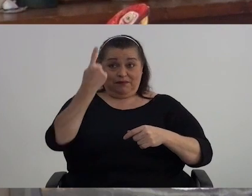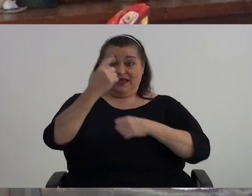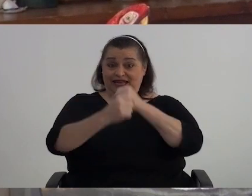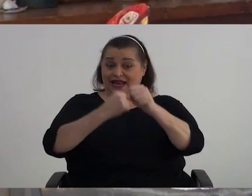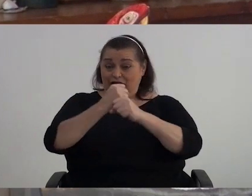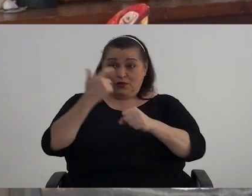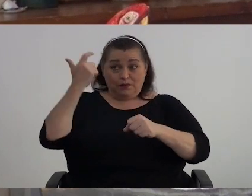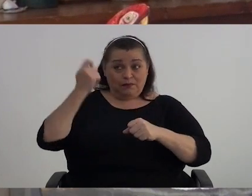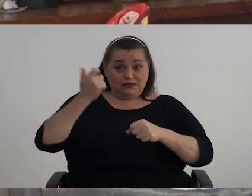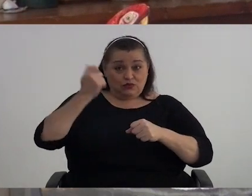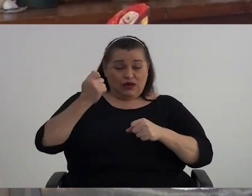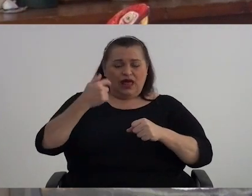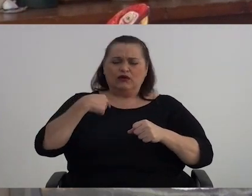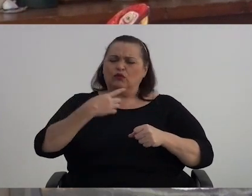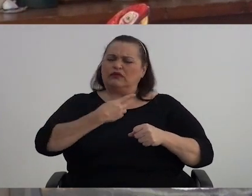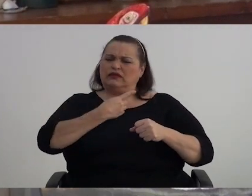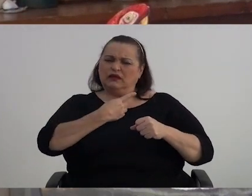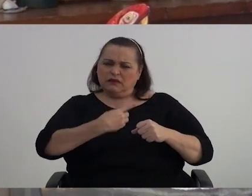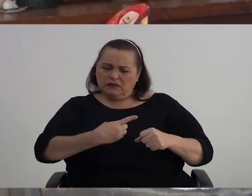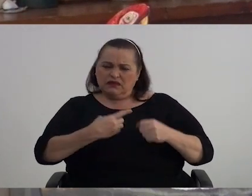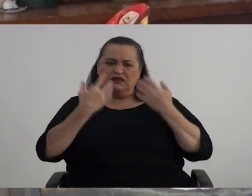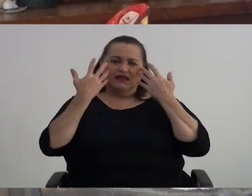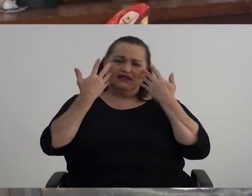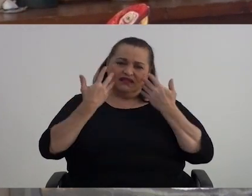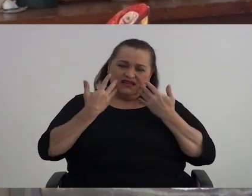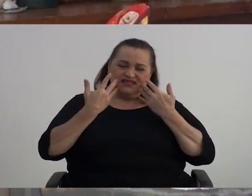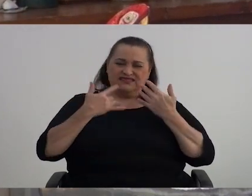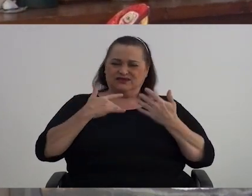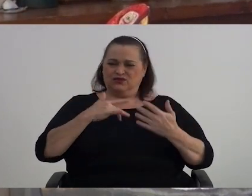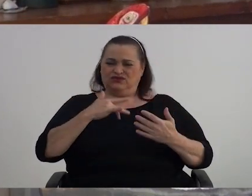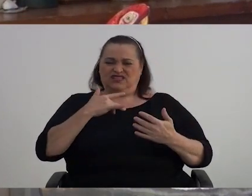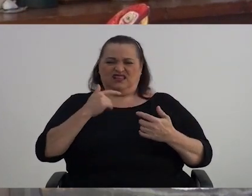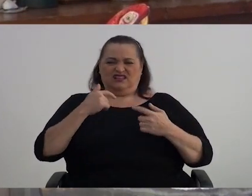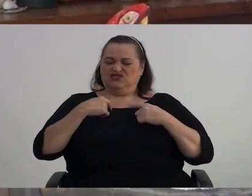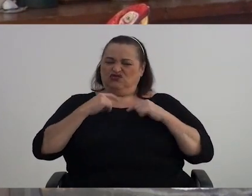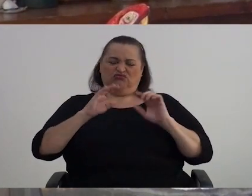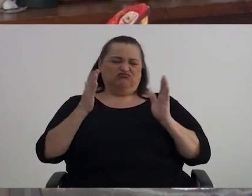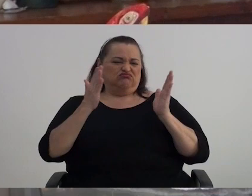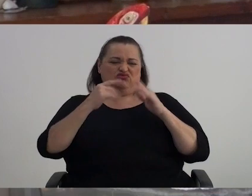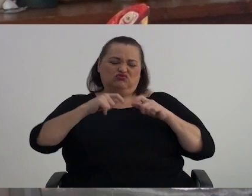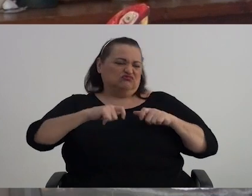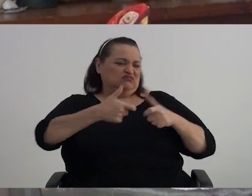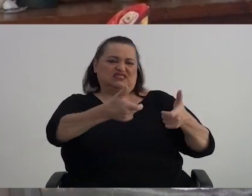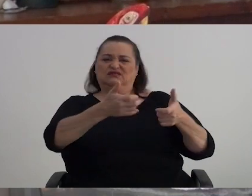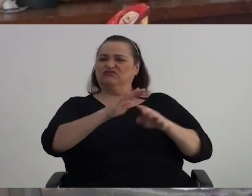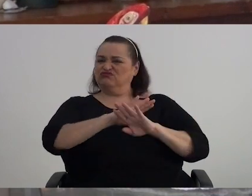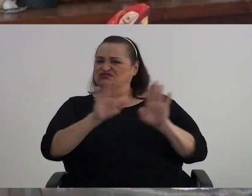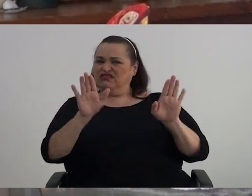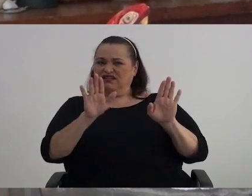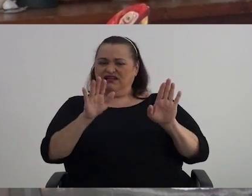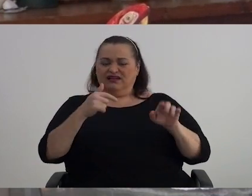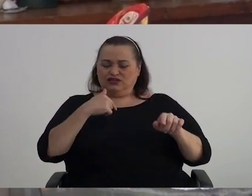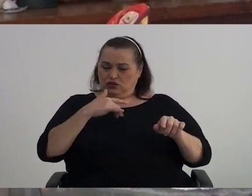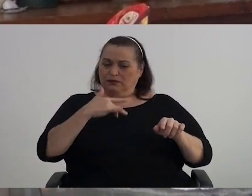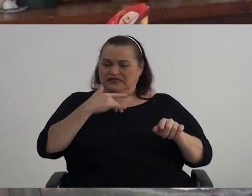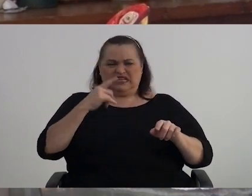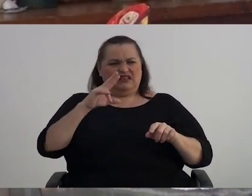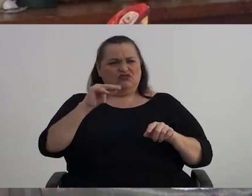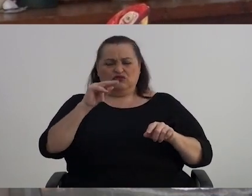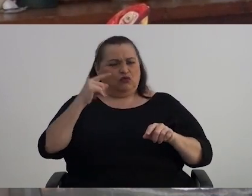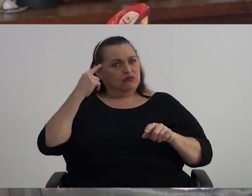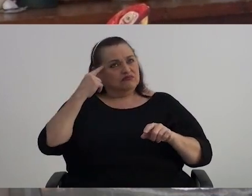jubilada Pasé muy deprimida Muy triste Me sentía como Que ya no servía Para nada Como que Hasta que pensé Que no